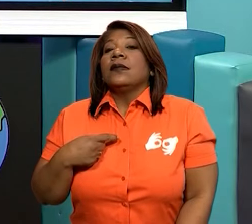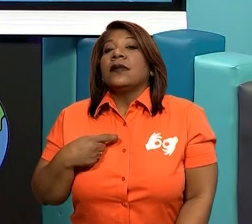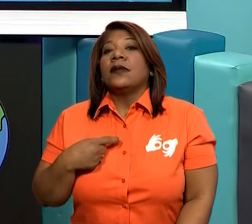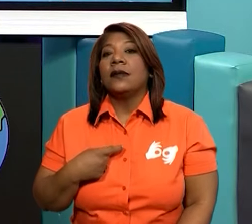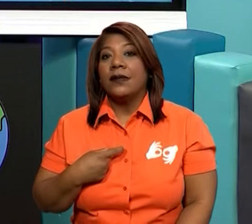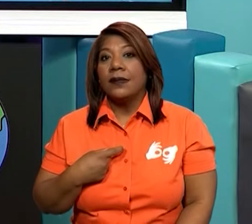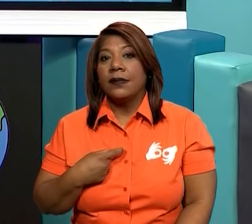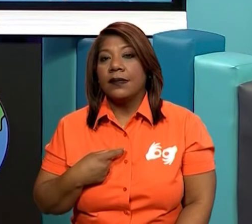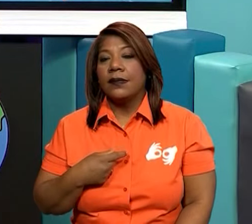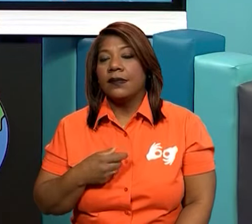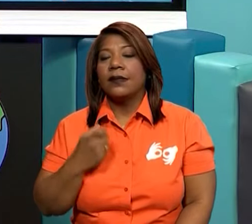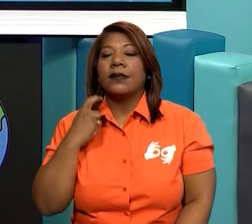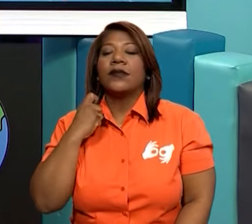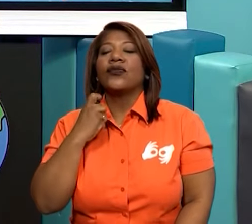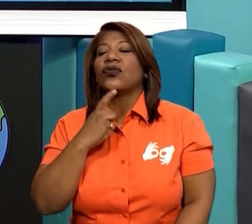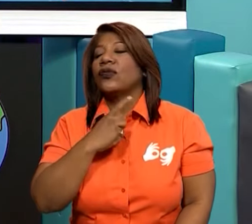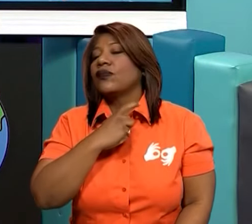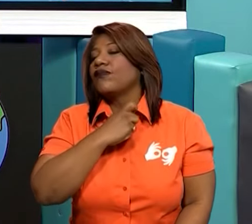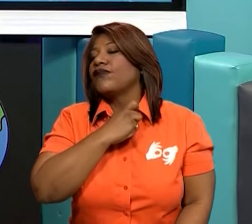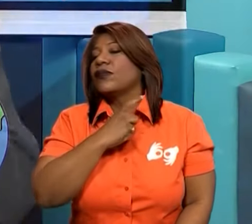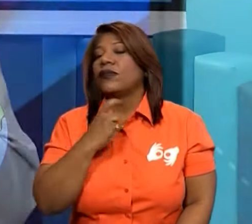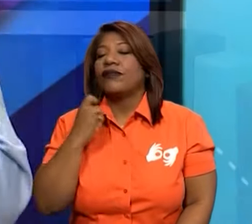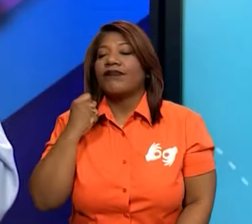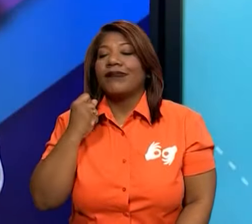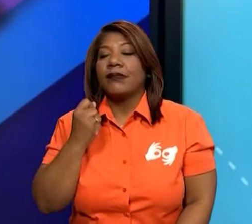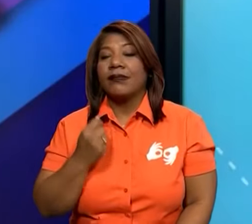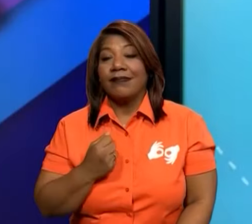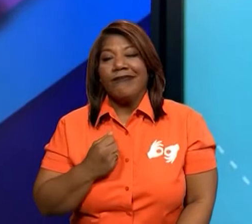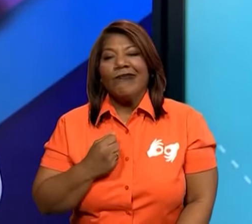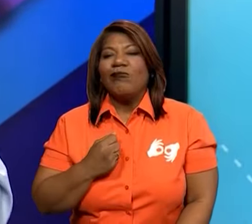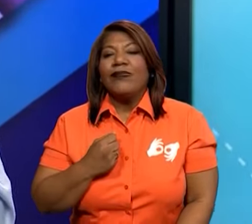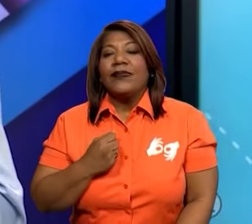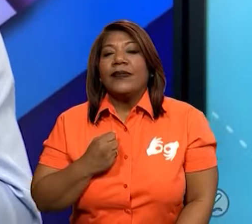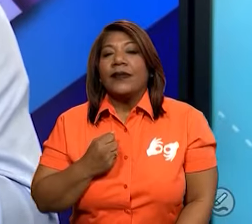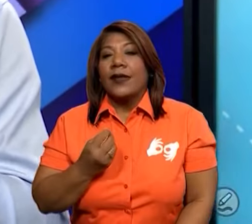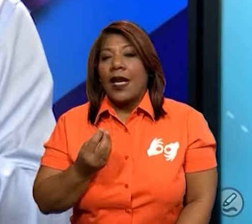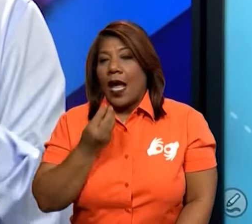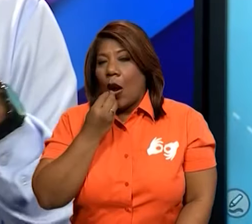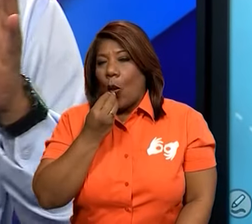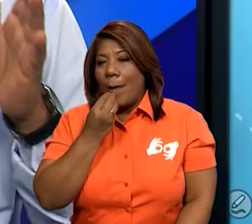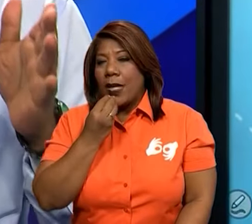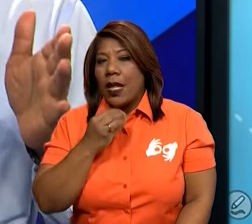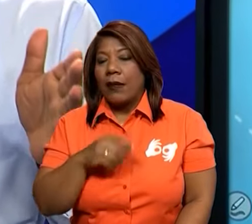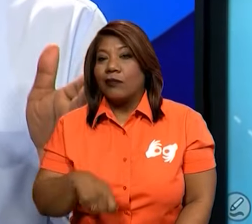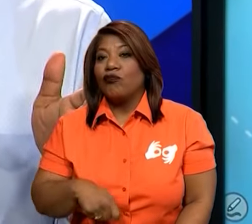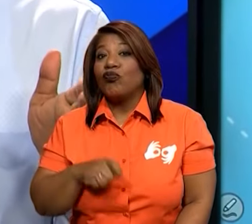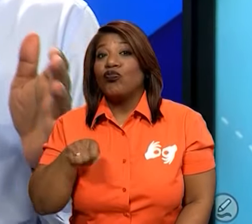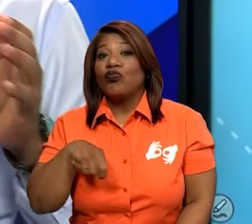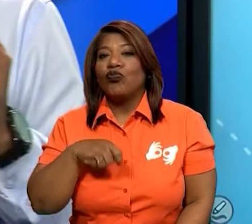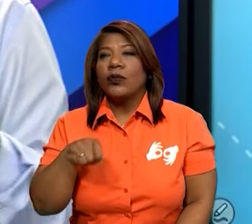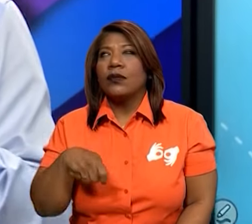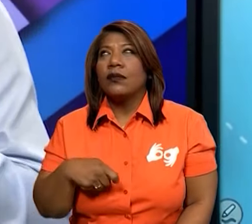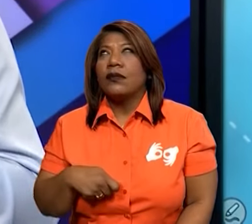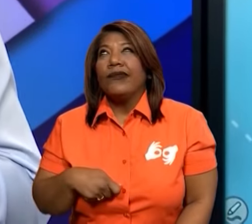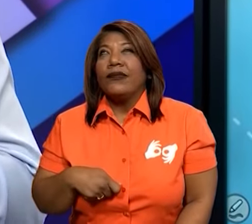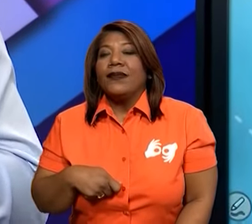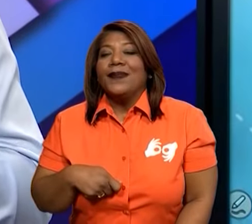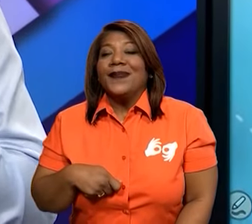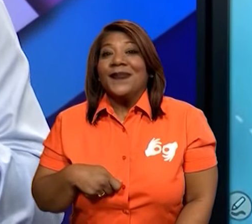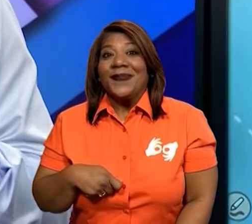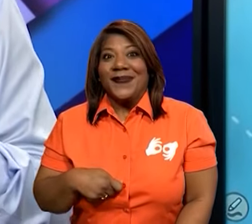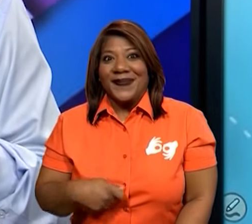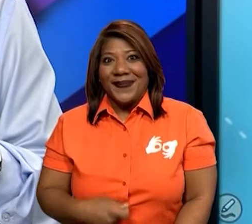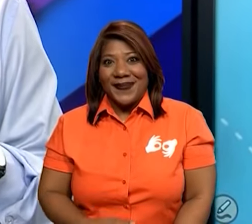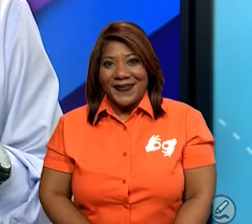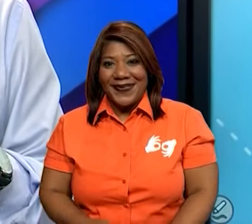ese aire y los olores entran por la nariz? Mis queridos amiguitos, es muy